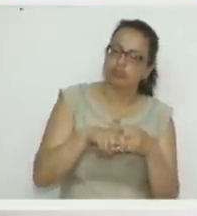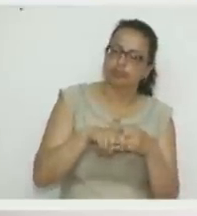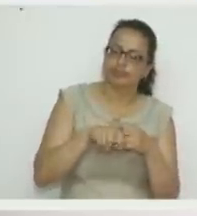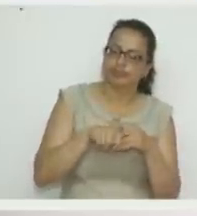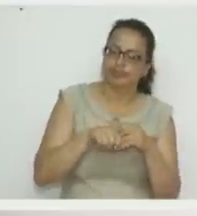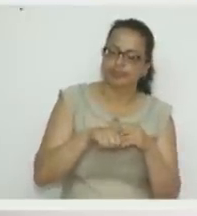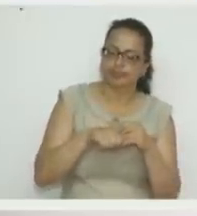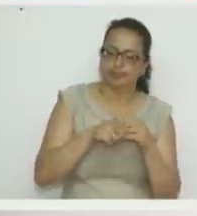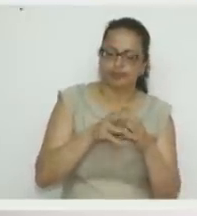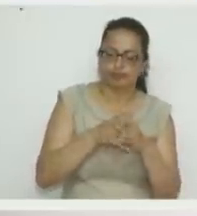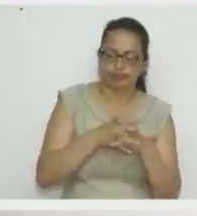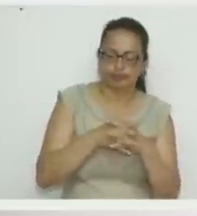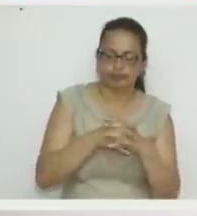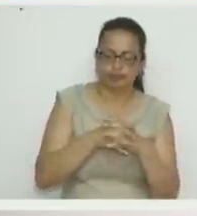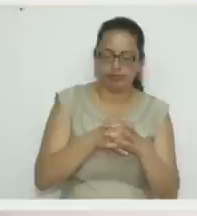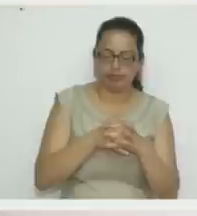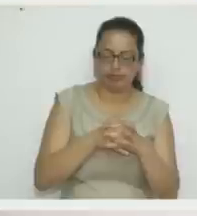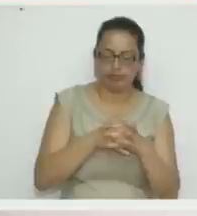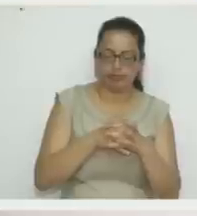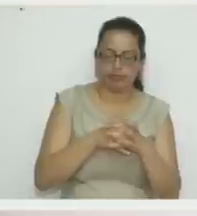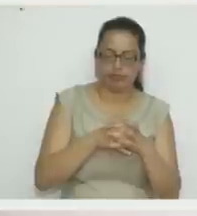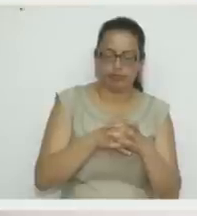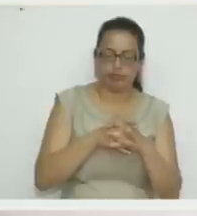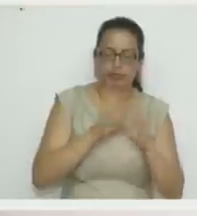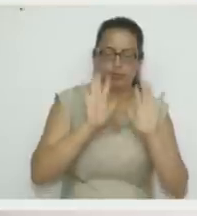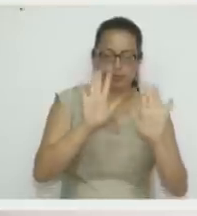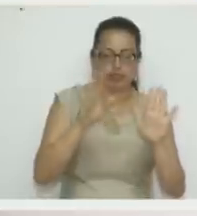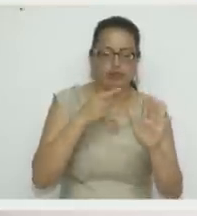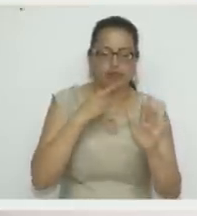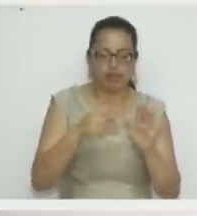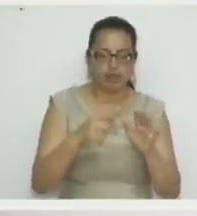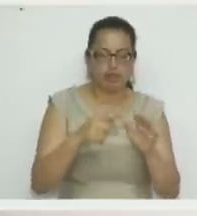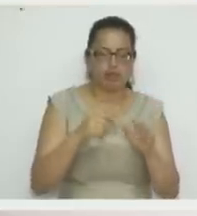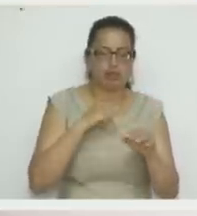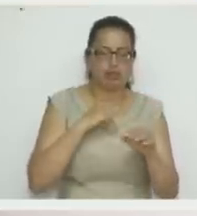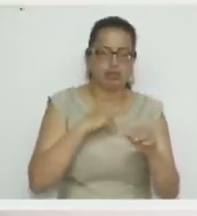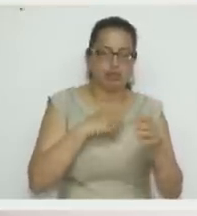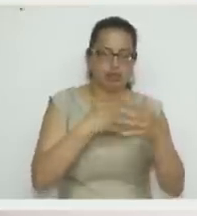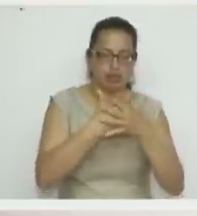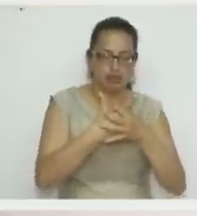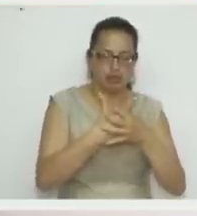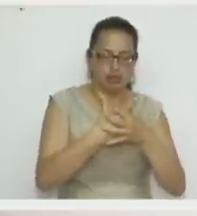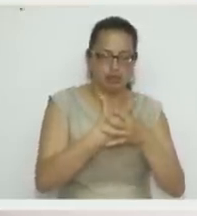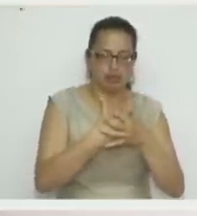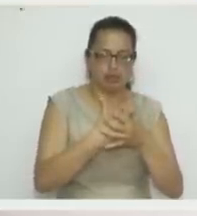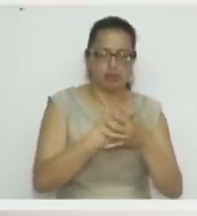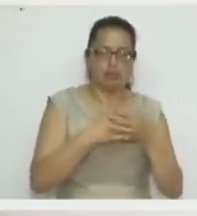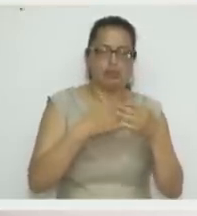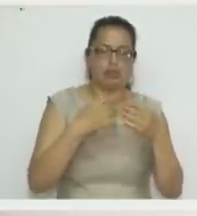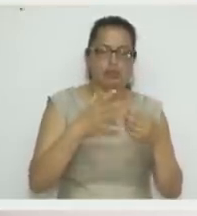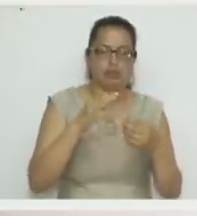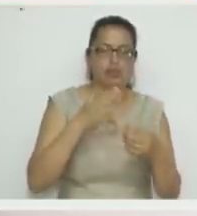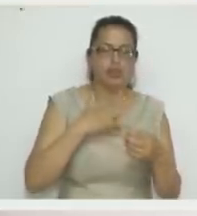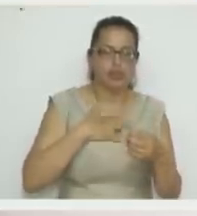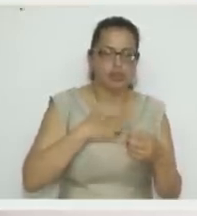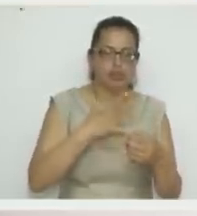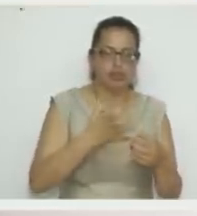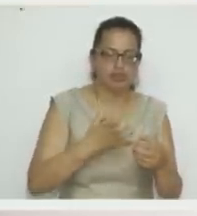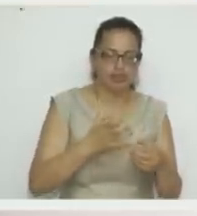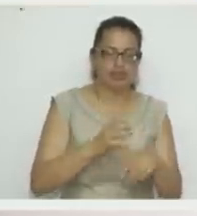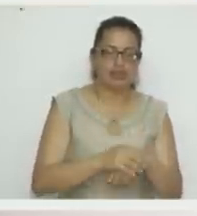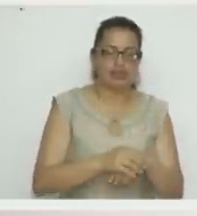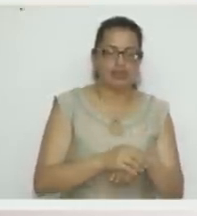Señor. ¿Qué queríamos que van a regalar? La verdad, estoy interesada porque me trabajo con FOMI.